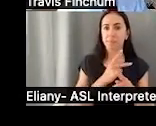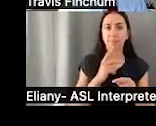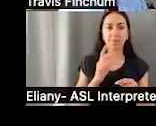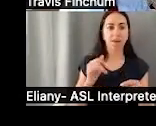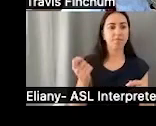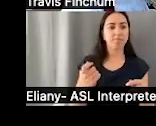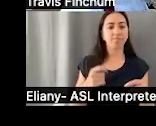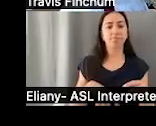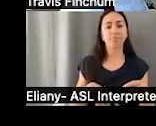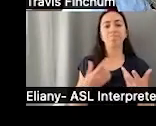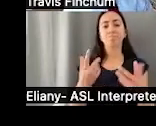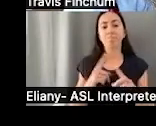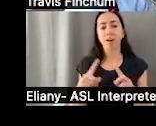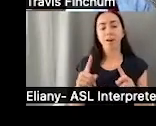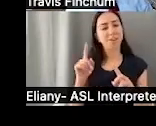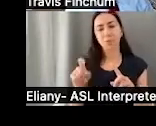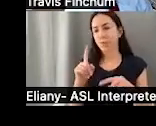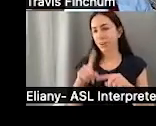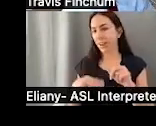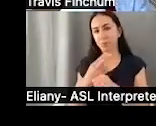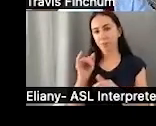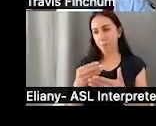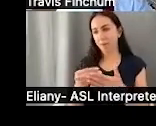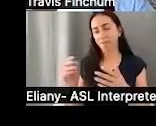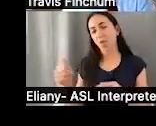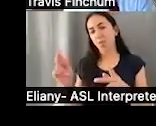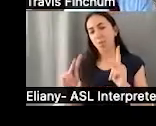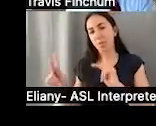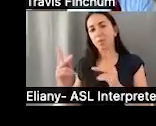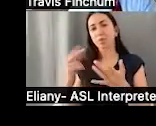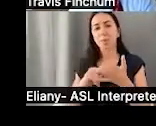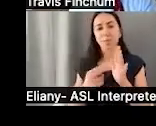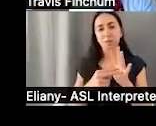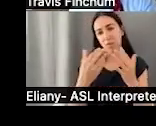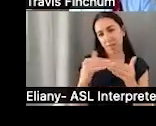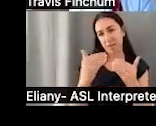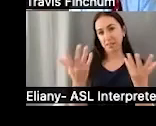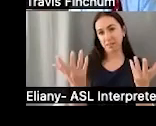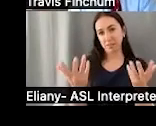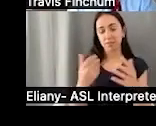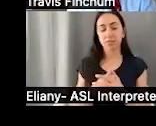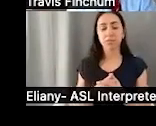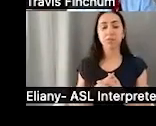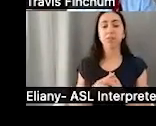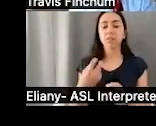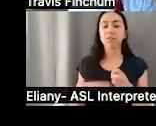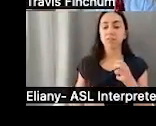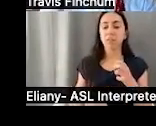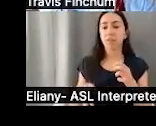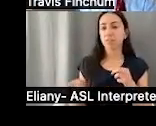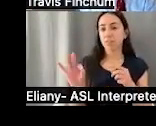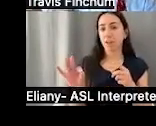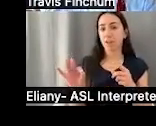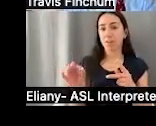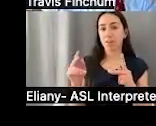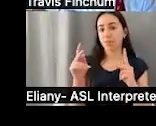beneficio del gobierno. Las desventajas. No puedes utilizar el dinero para otras personas. Hay restricciones. También dijimos que puede ser